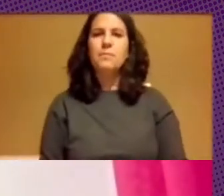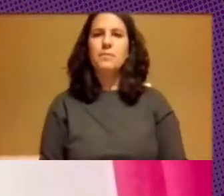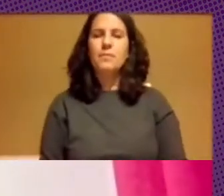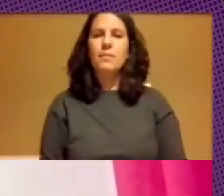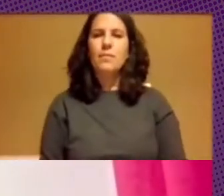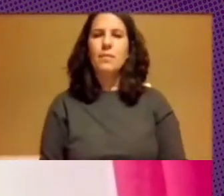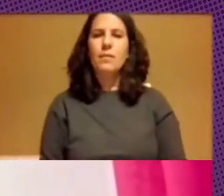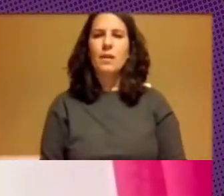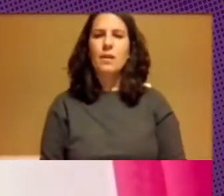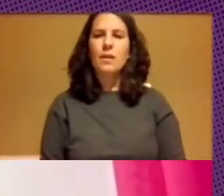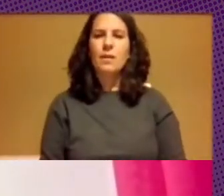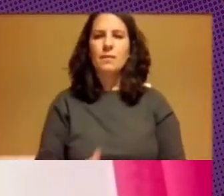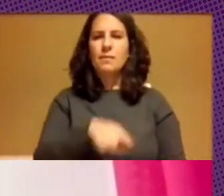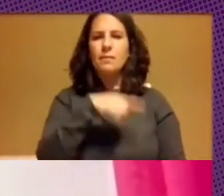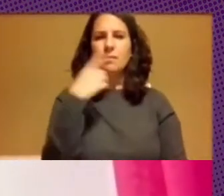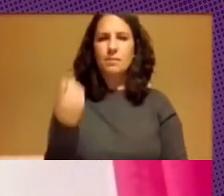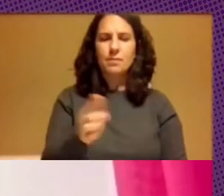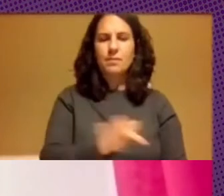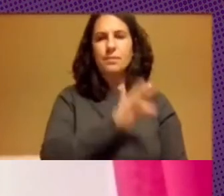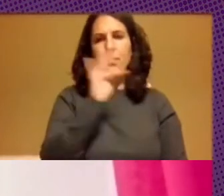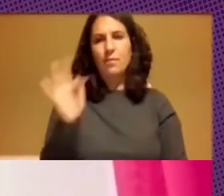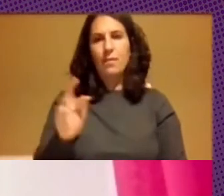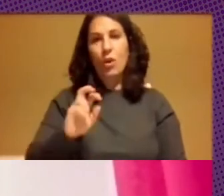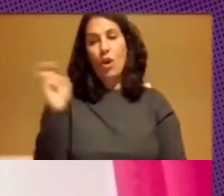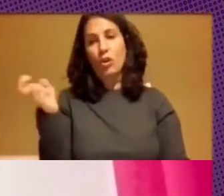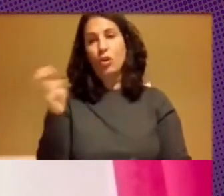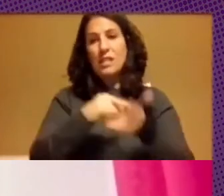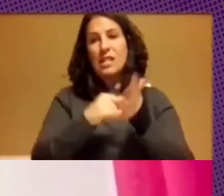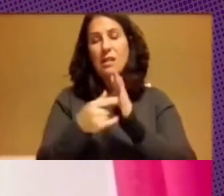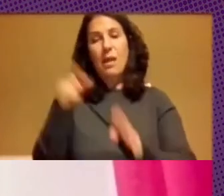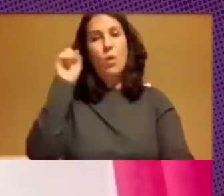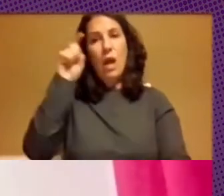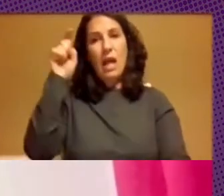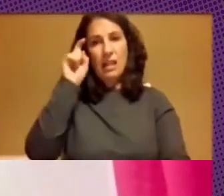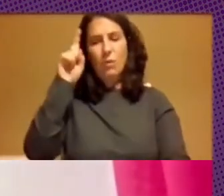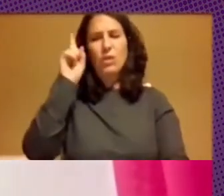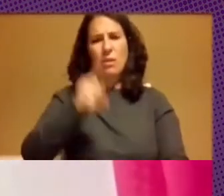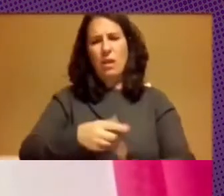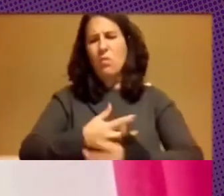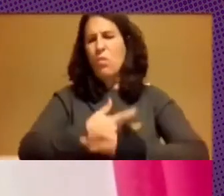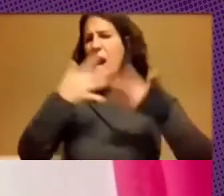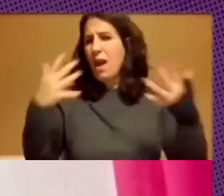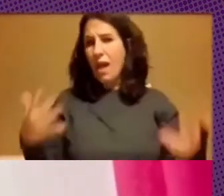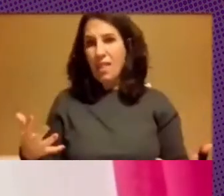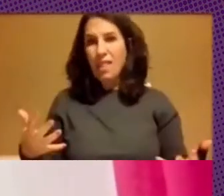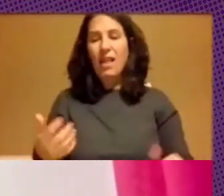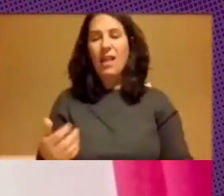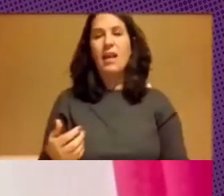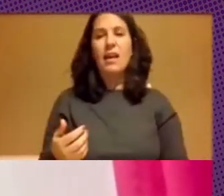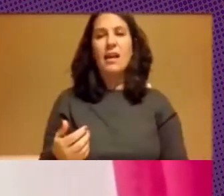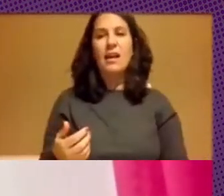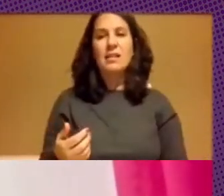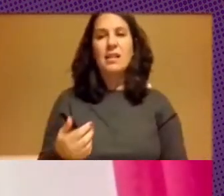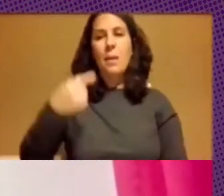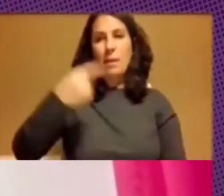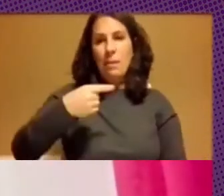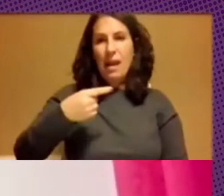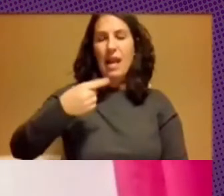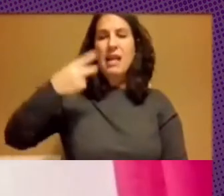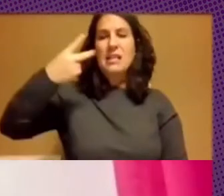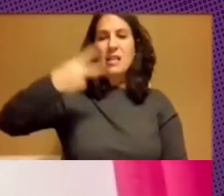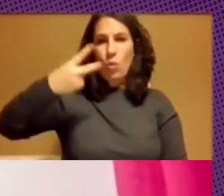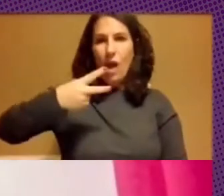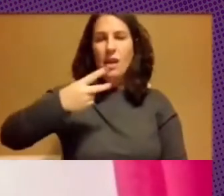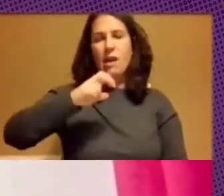y por otro lado tenemos la otra gran pata del sistema educativo también gigantesquísima que es primaria secundaria